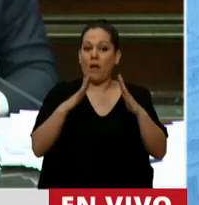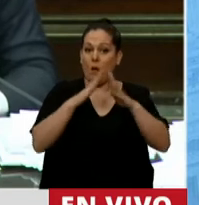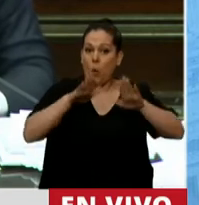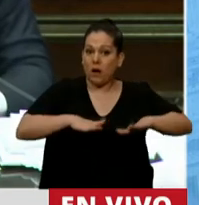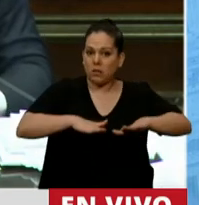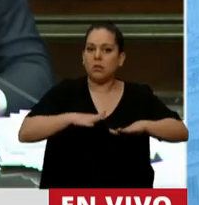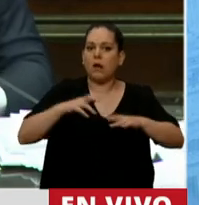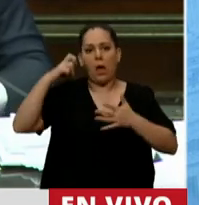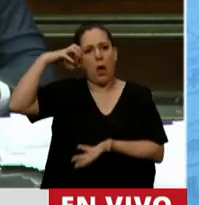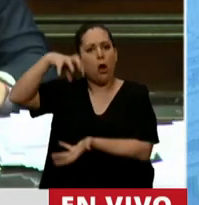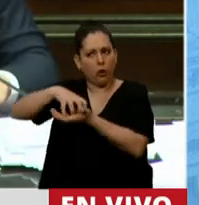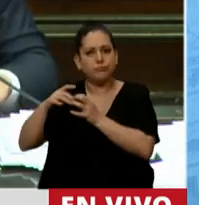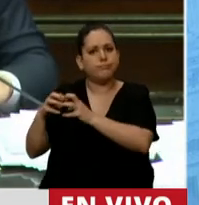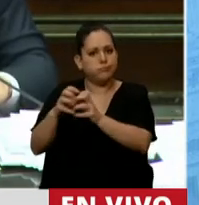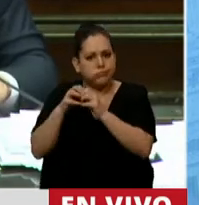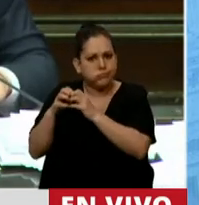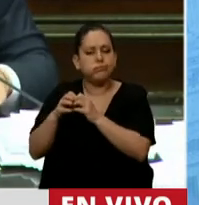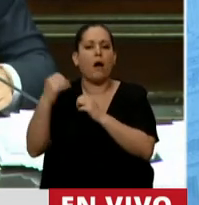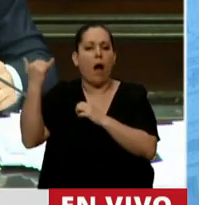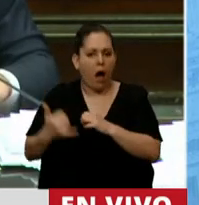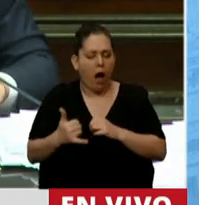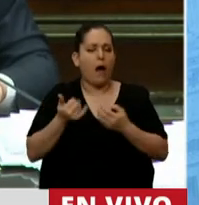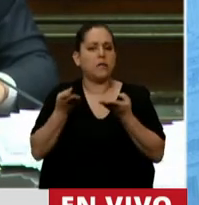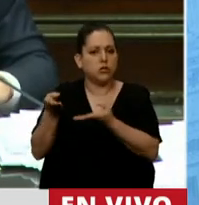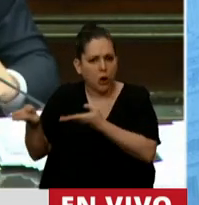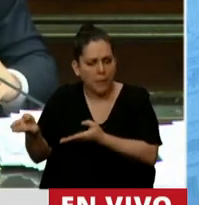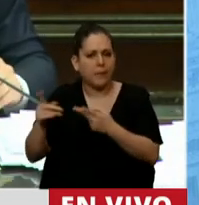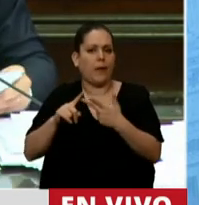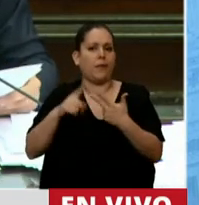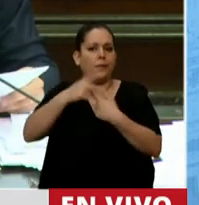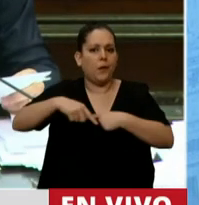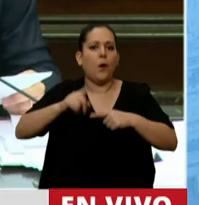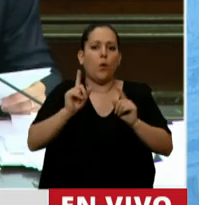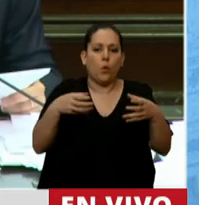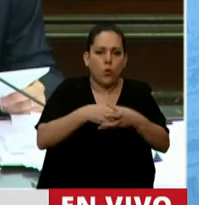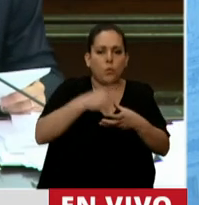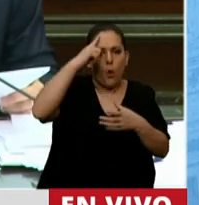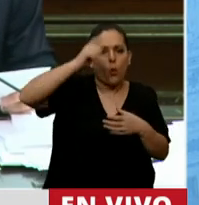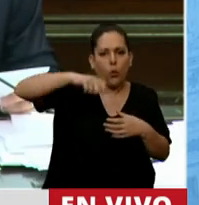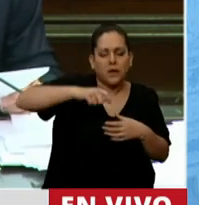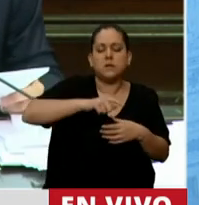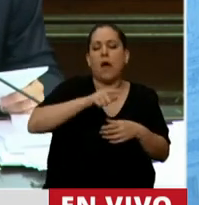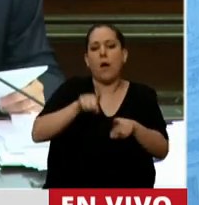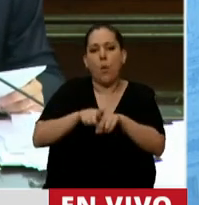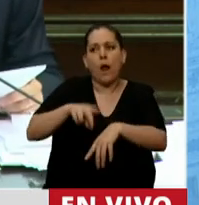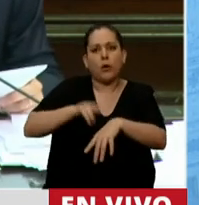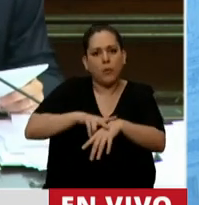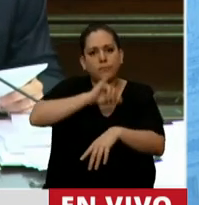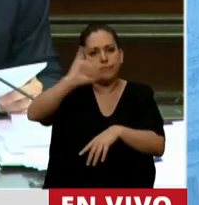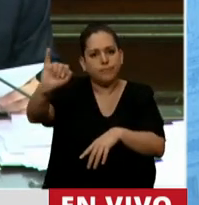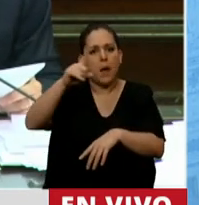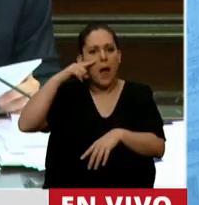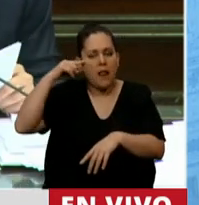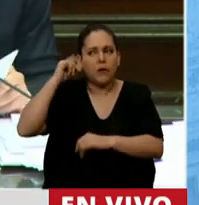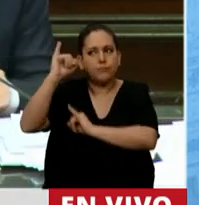Hay tiempo para implementar una mesa que asesore sobre reformas judiciales al presidente. Pero la mesa que con bombos y platillos lanzó el